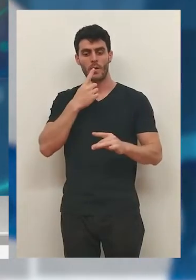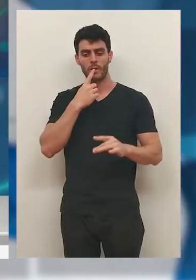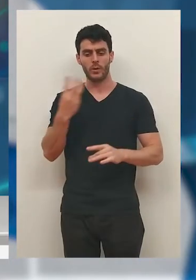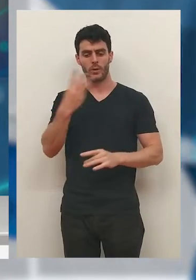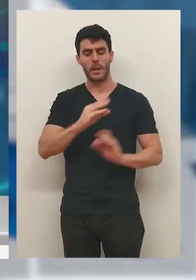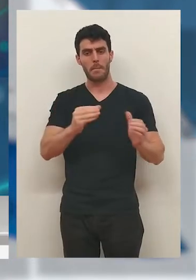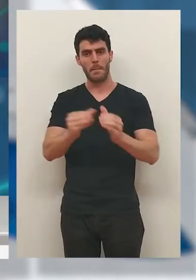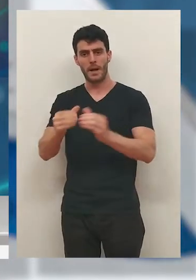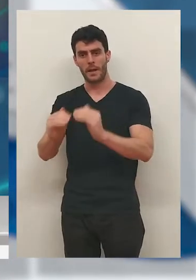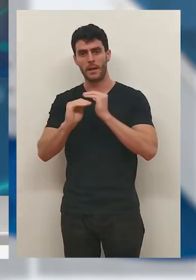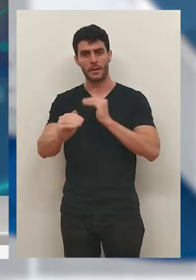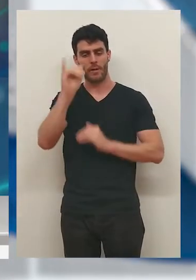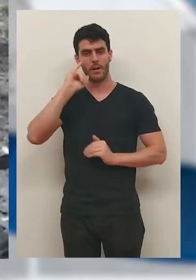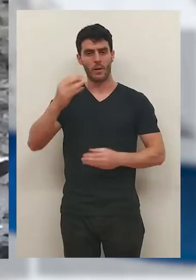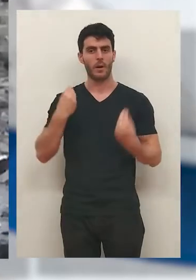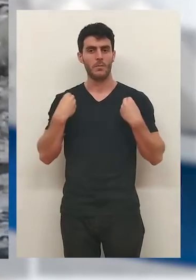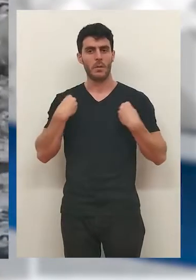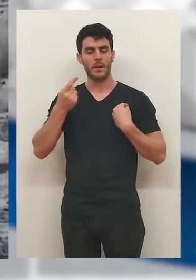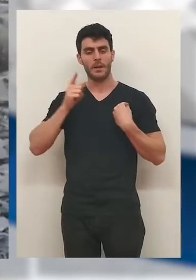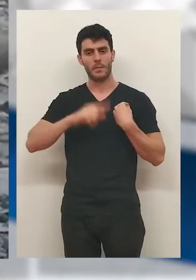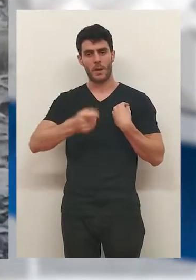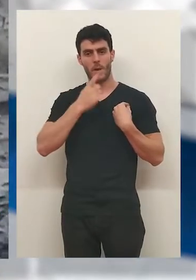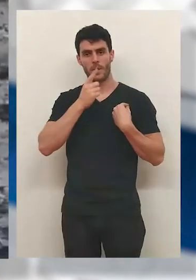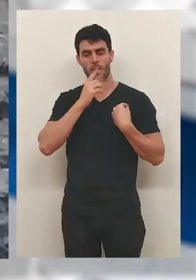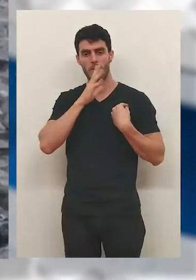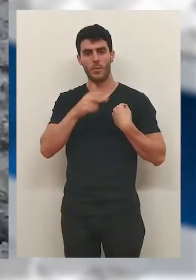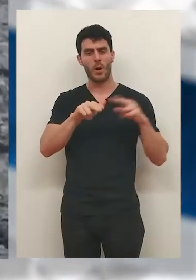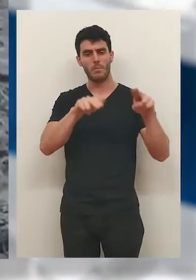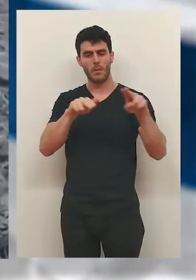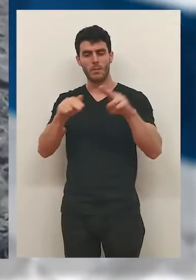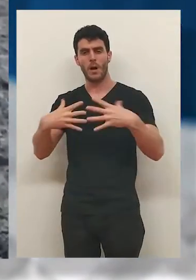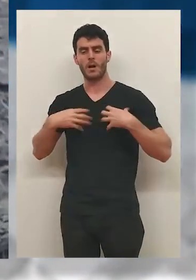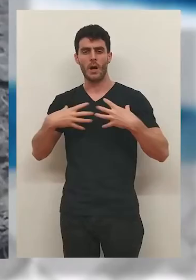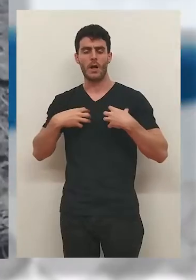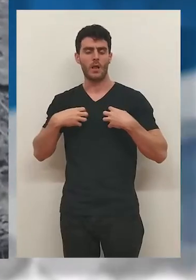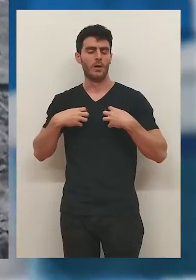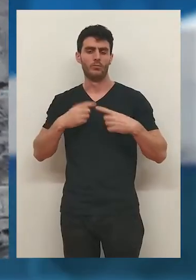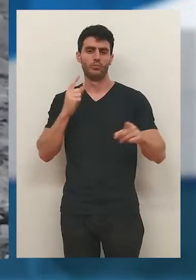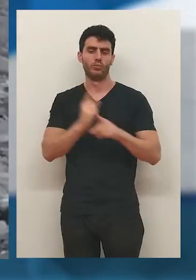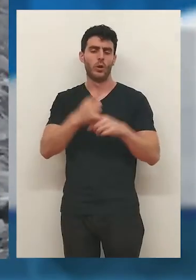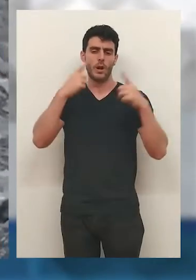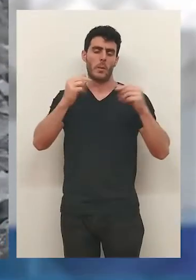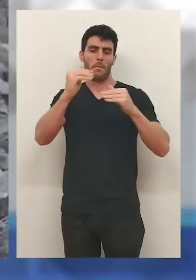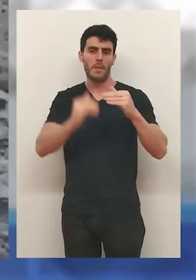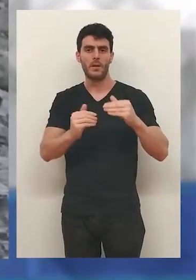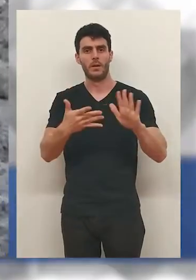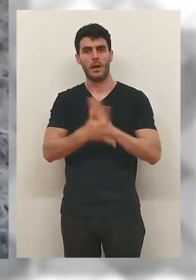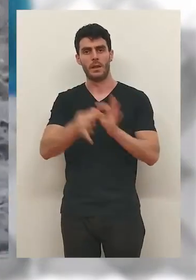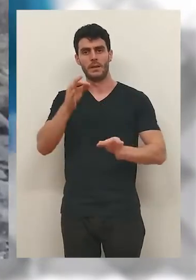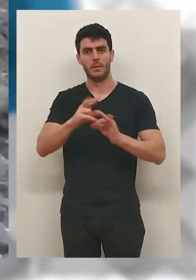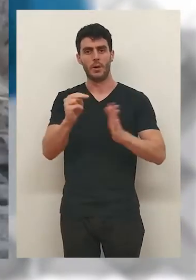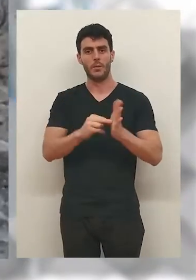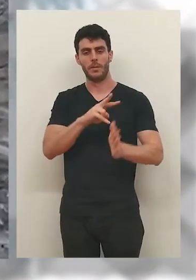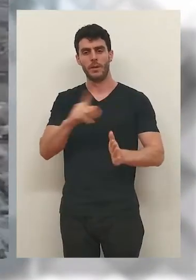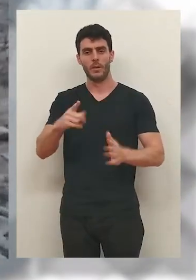Dorado ha cuantificado en apenas tres las manadas estables que viven en La Rioja y ha puesto el foco en el descenso de los ataques al ganado en los últimos años.